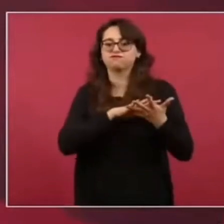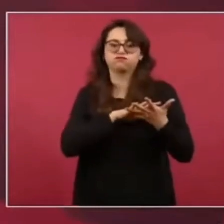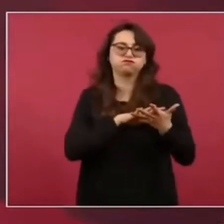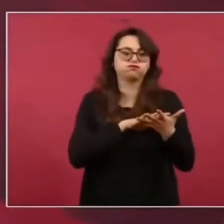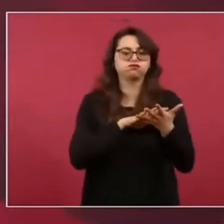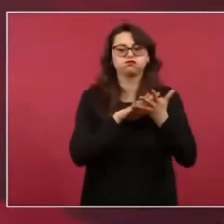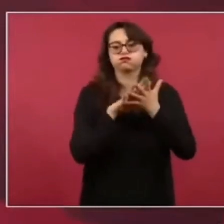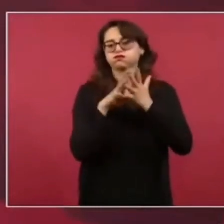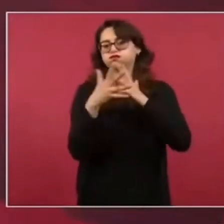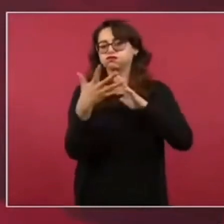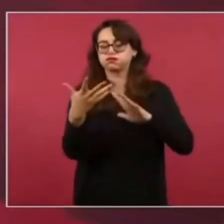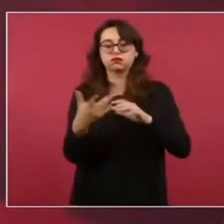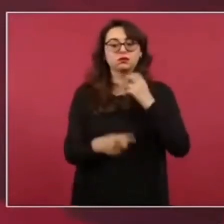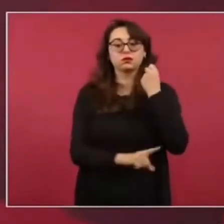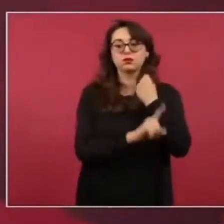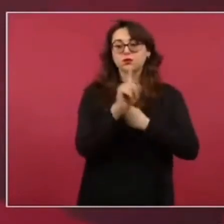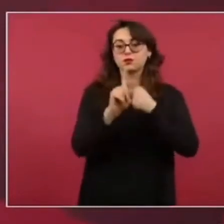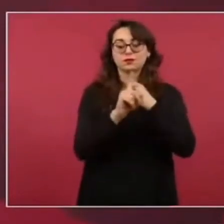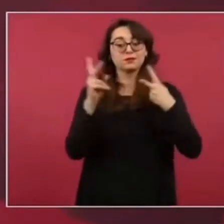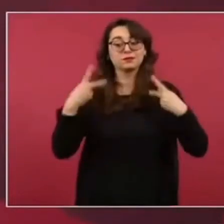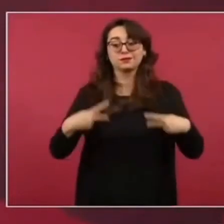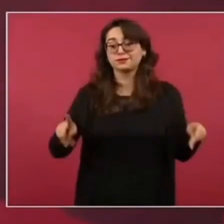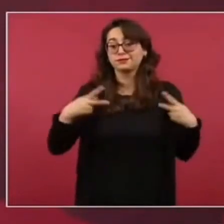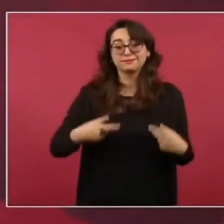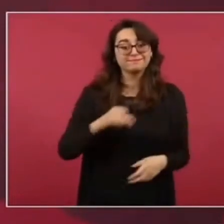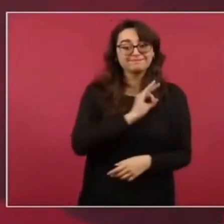estos vacíos, esta infelicidad,